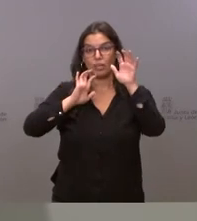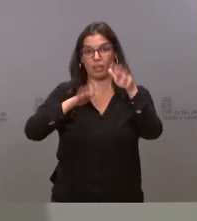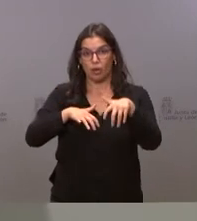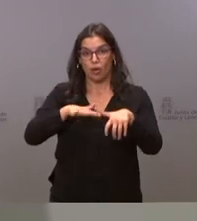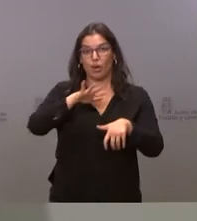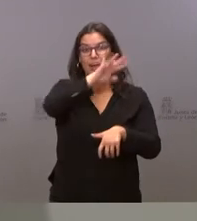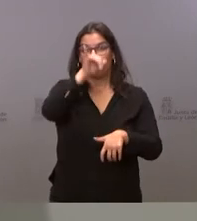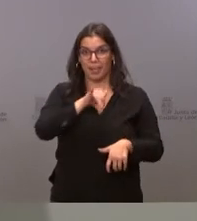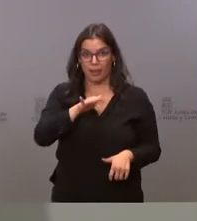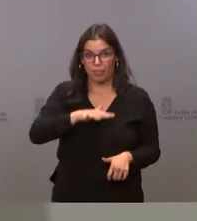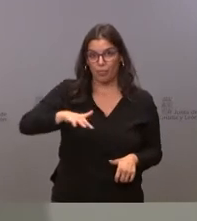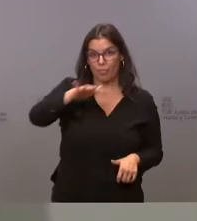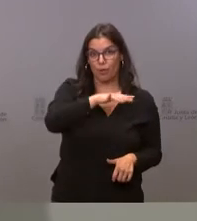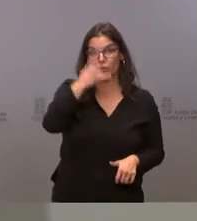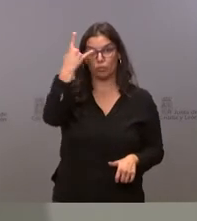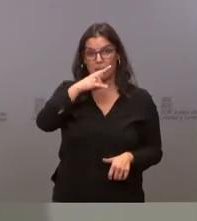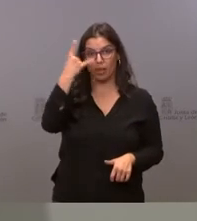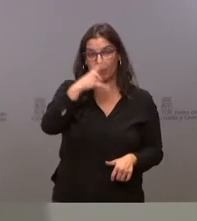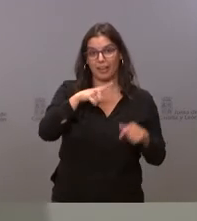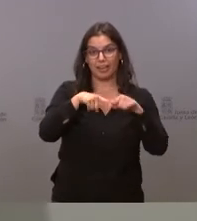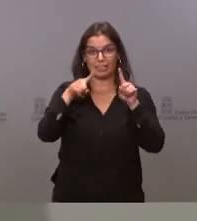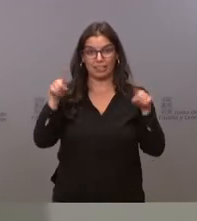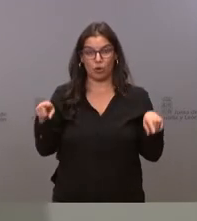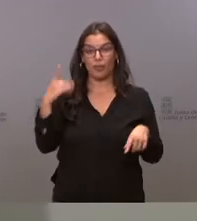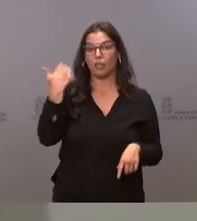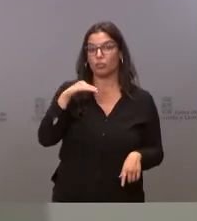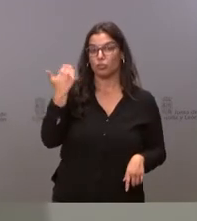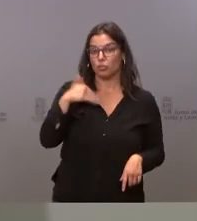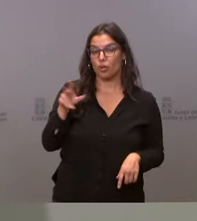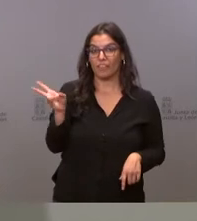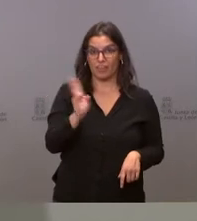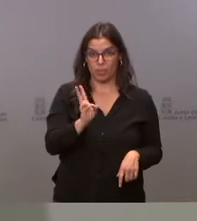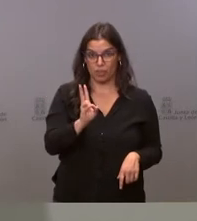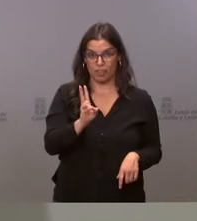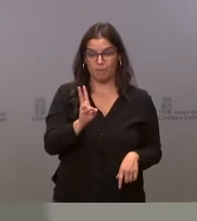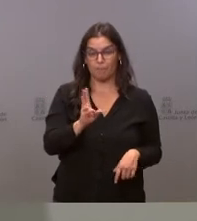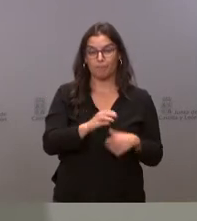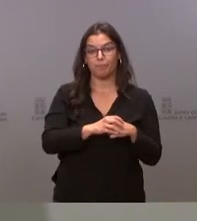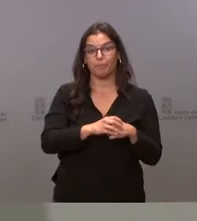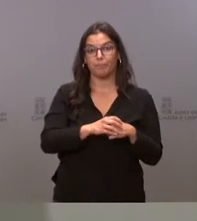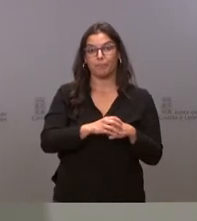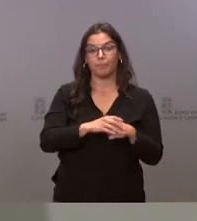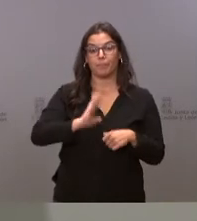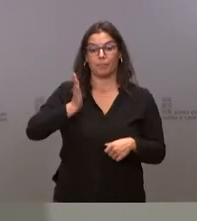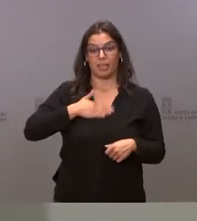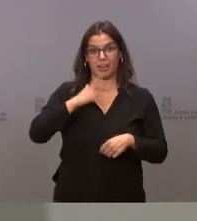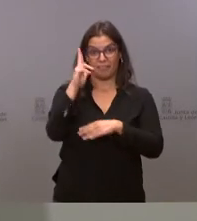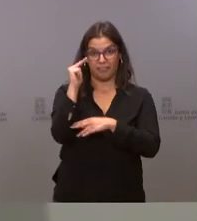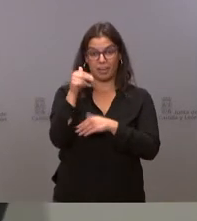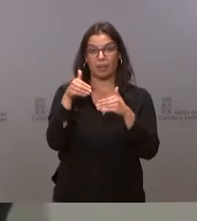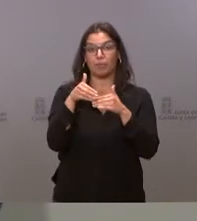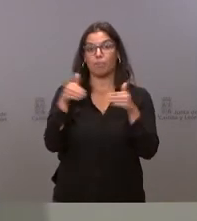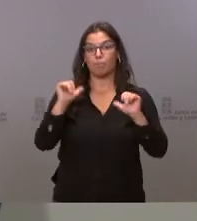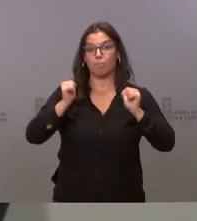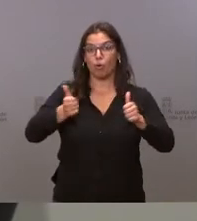El Bierzo, Salamanca, Segovia, Soria y Valladolid. El viernes, es decir, mañana se empieza en